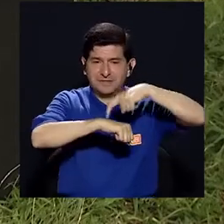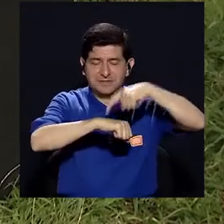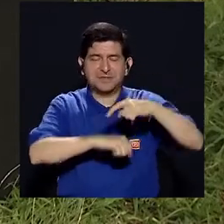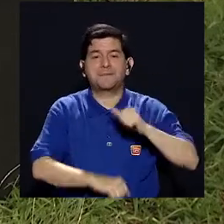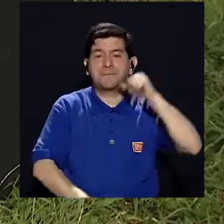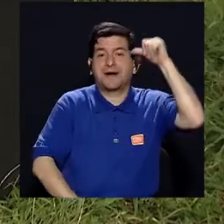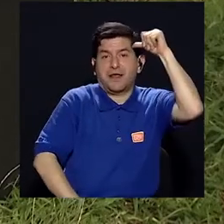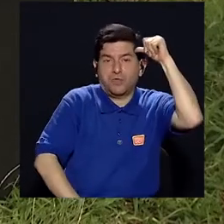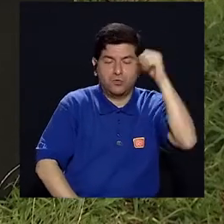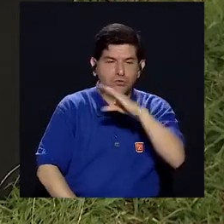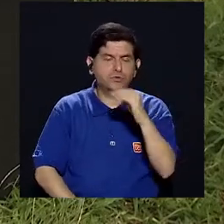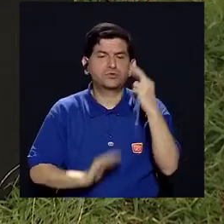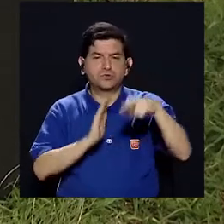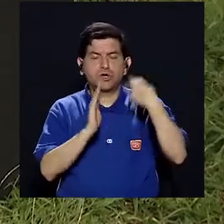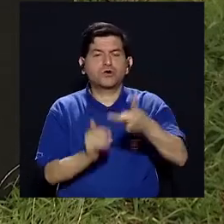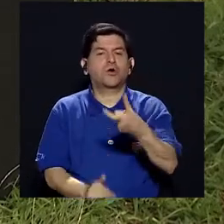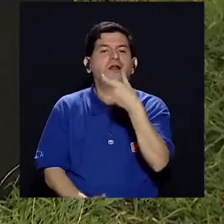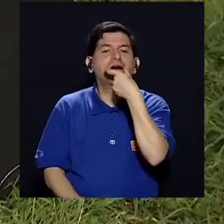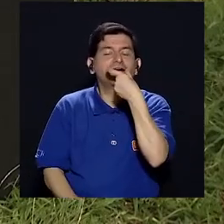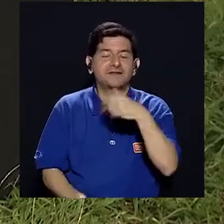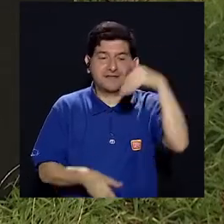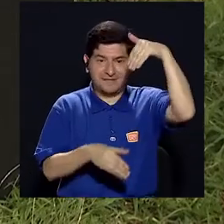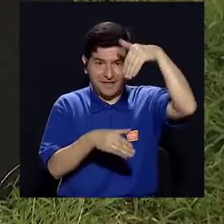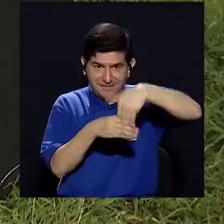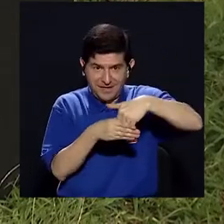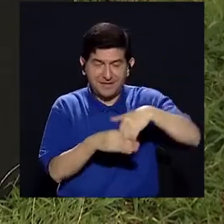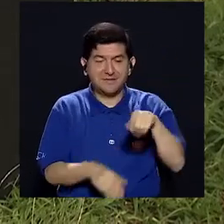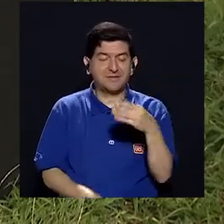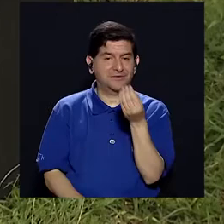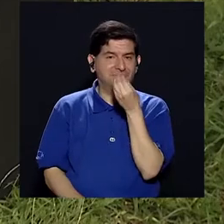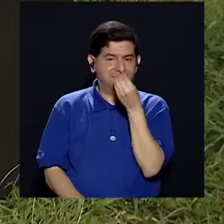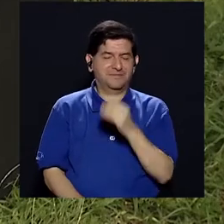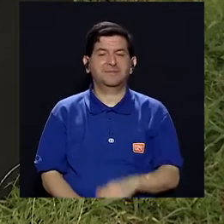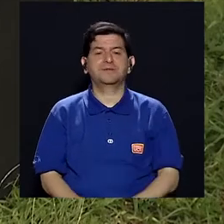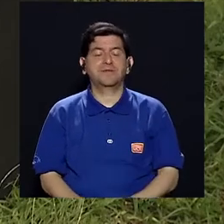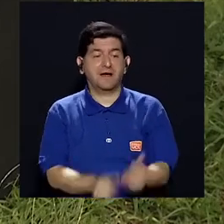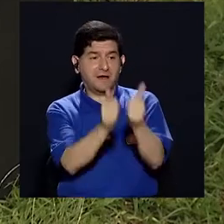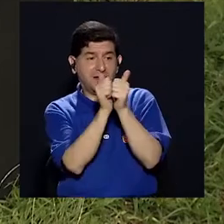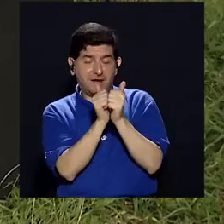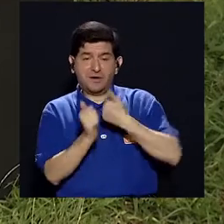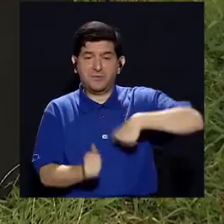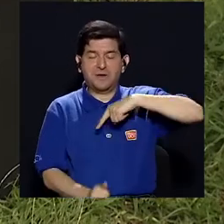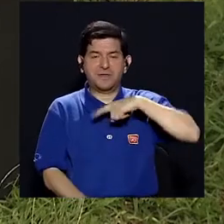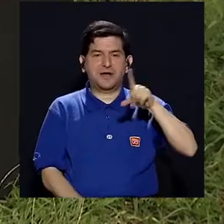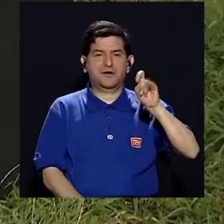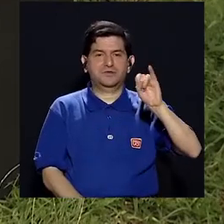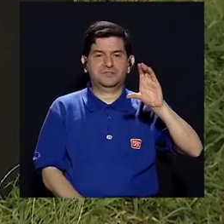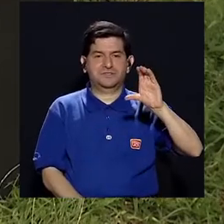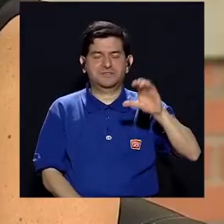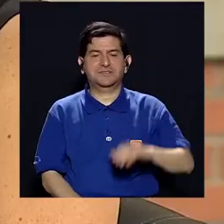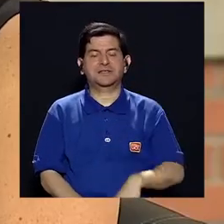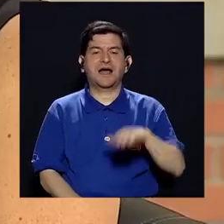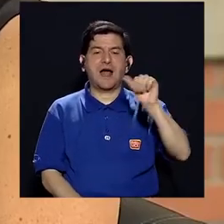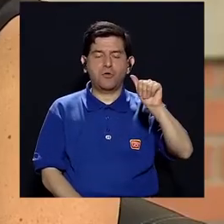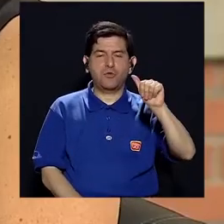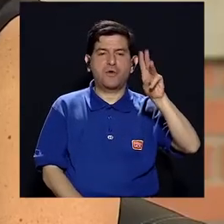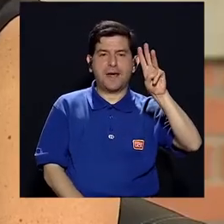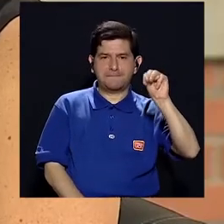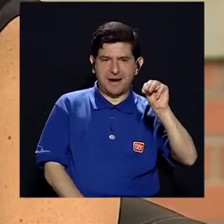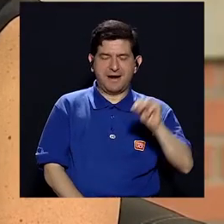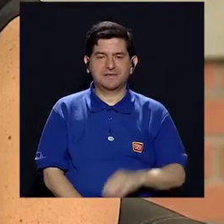meriendas en los adultos y qué papel juegan las galletas dentro de estas meriendas. Para lo cual nos acompaña la licenciada